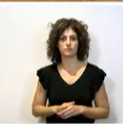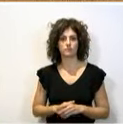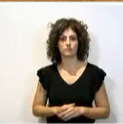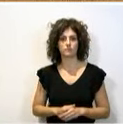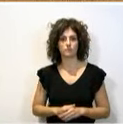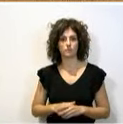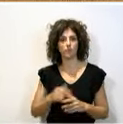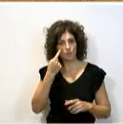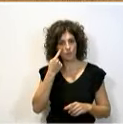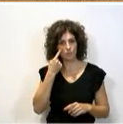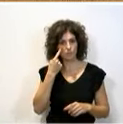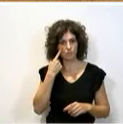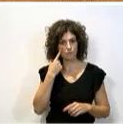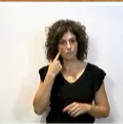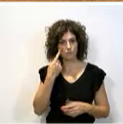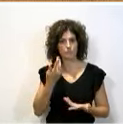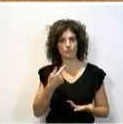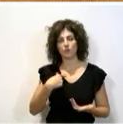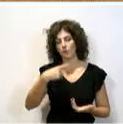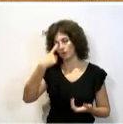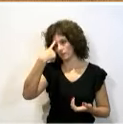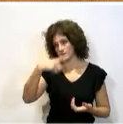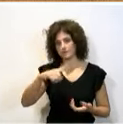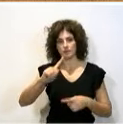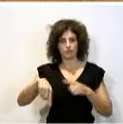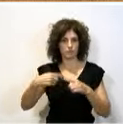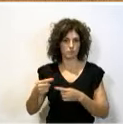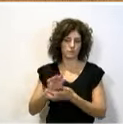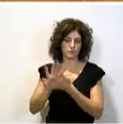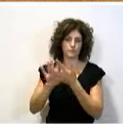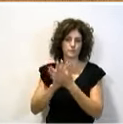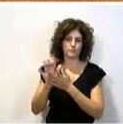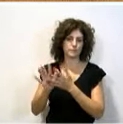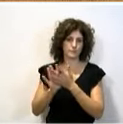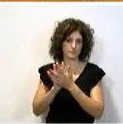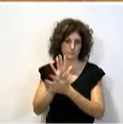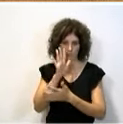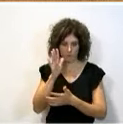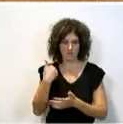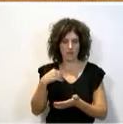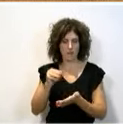Miren, sé que lo dirán luego, porque ya me lo han dicho en distintas ocasiones,